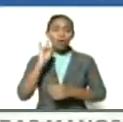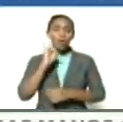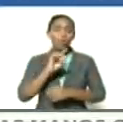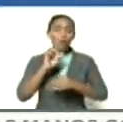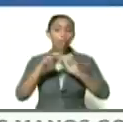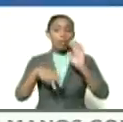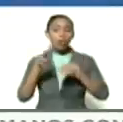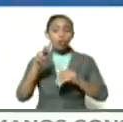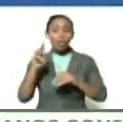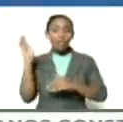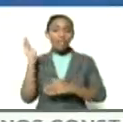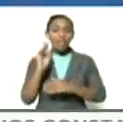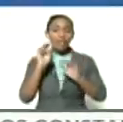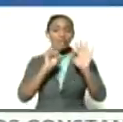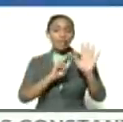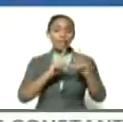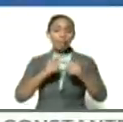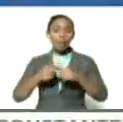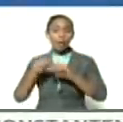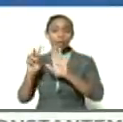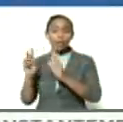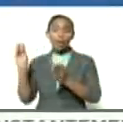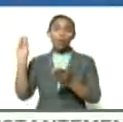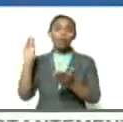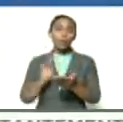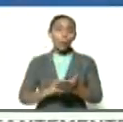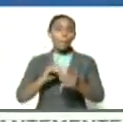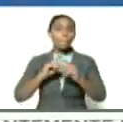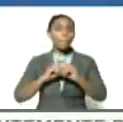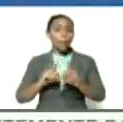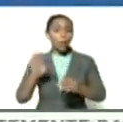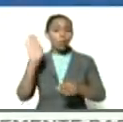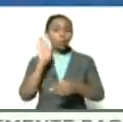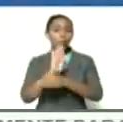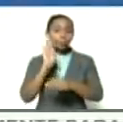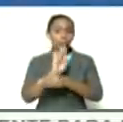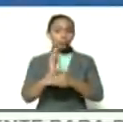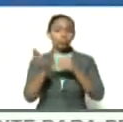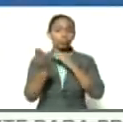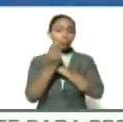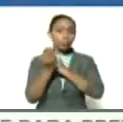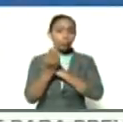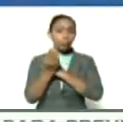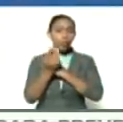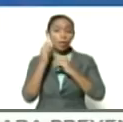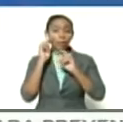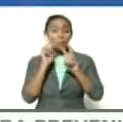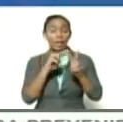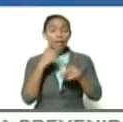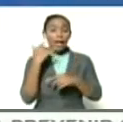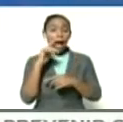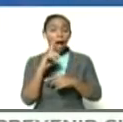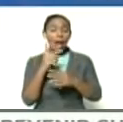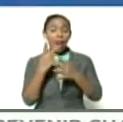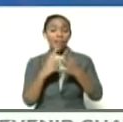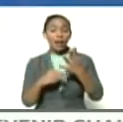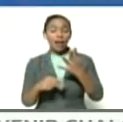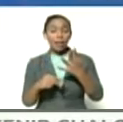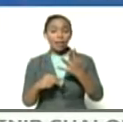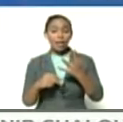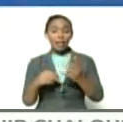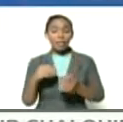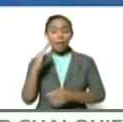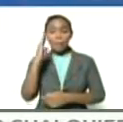viene el 7 más 7 otra vez pero cuidándonos cuidándonos miren que tenemos la variante Bolsonaro